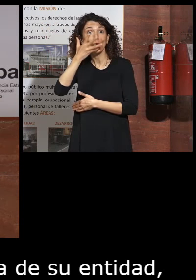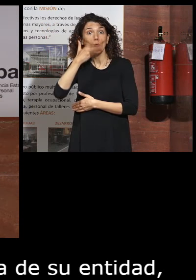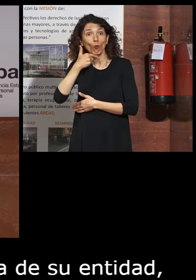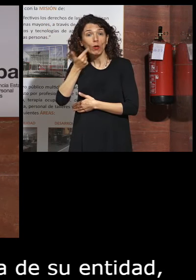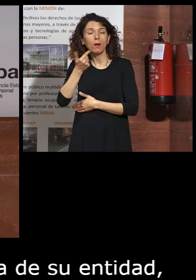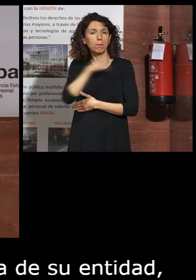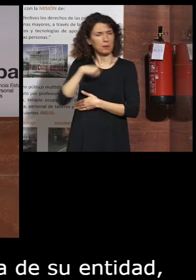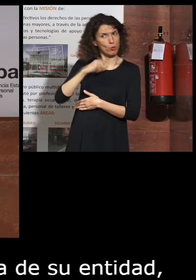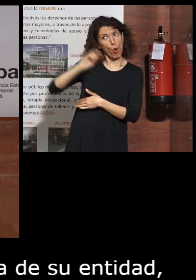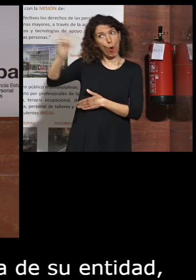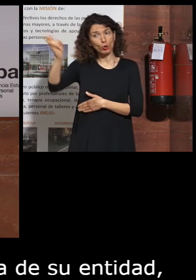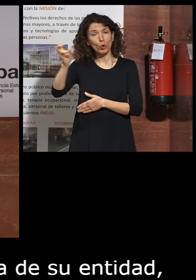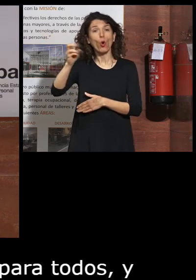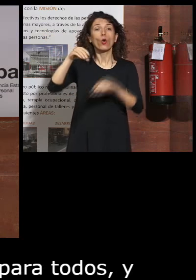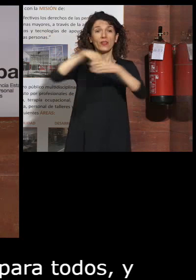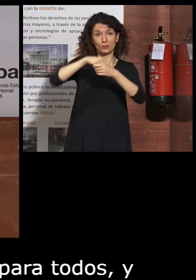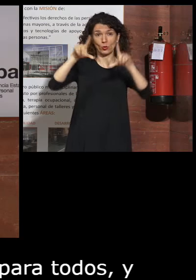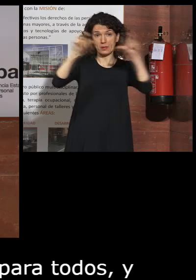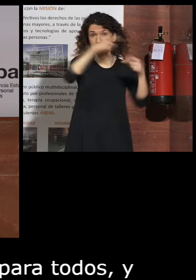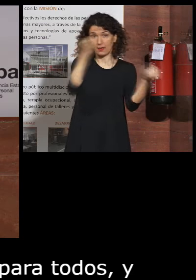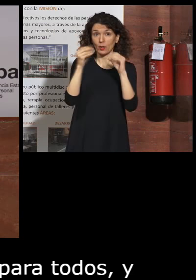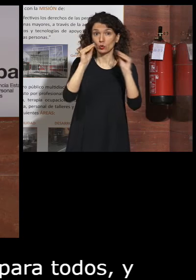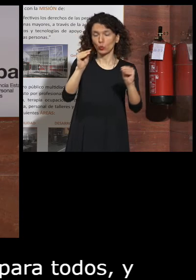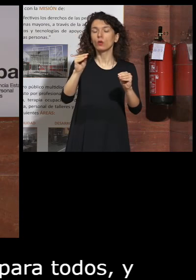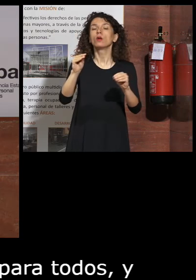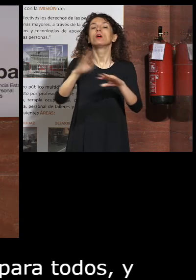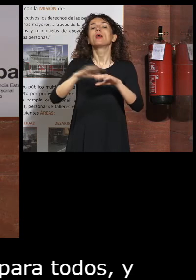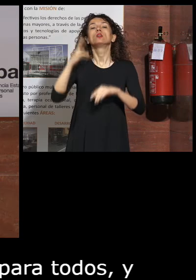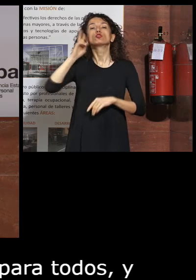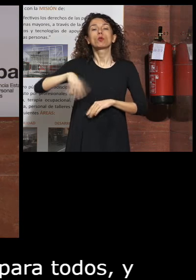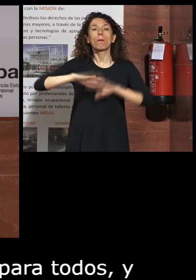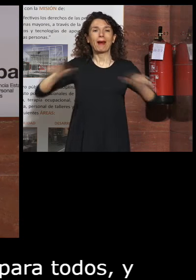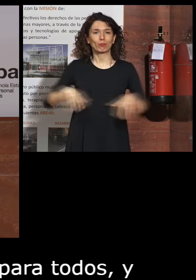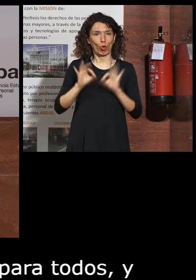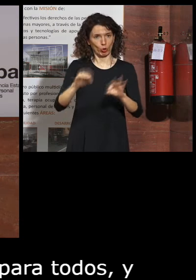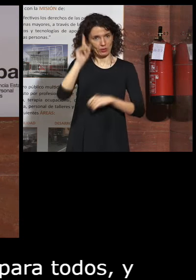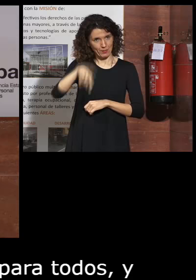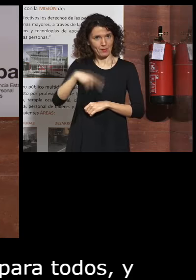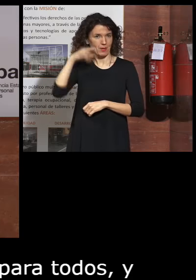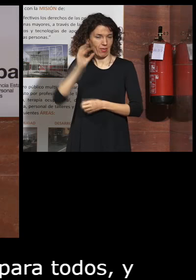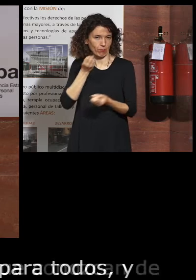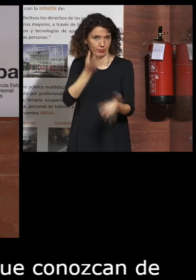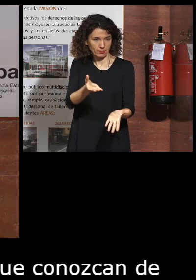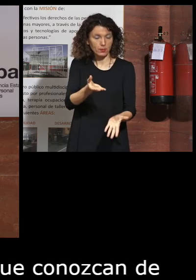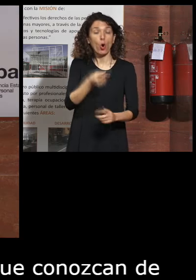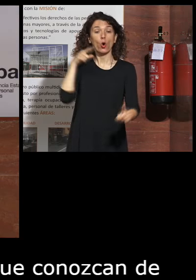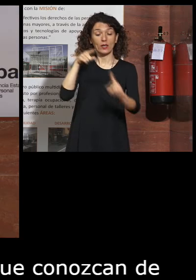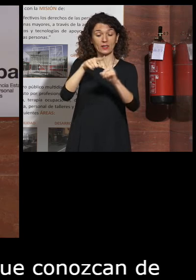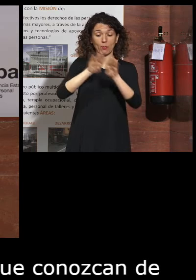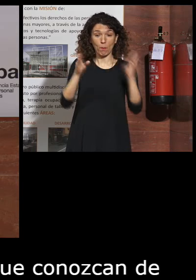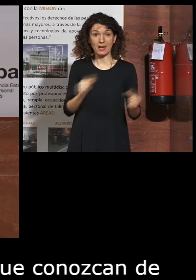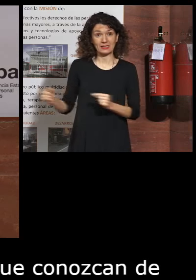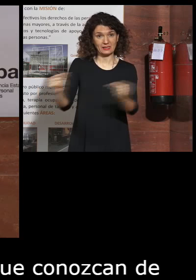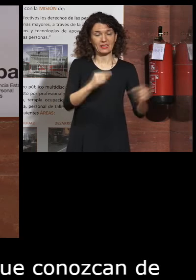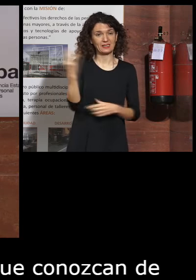no de ellos mismos ni de su entidad que pudiera ser también de somos para todos y un poco el objetivo de la mesa como